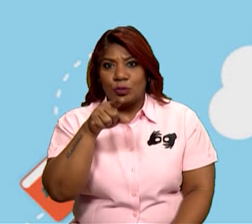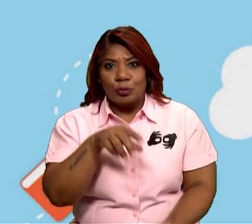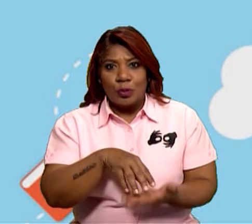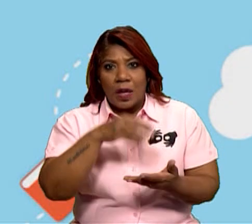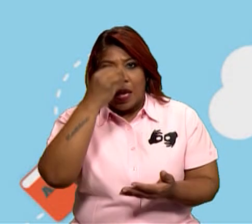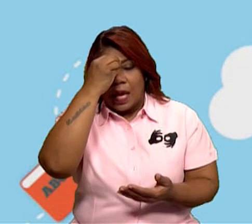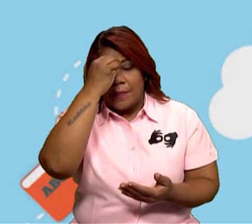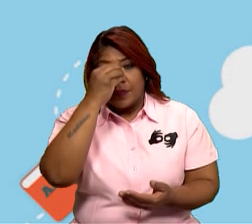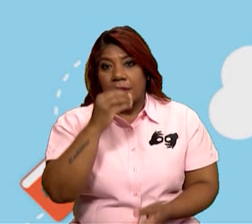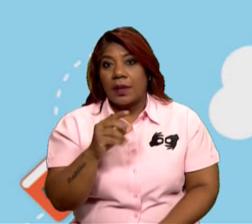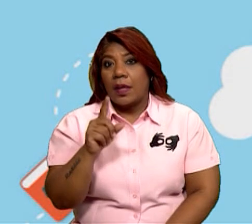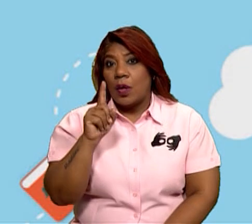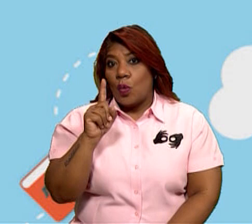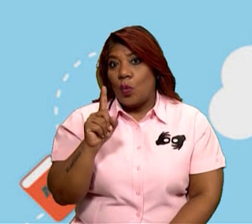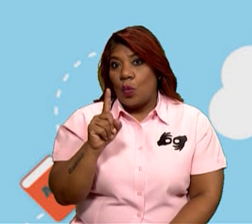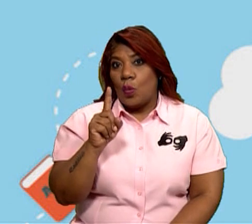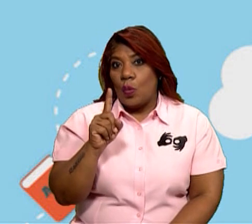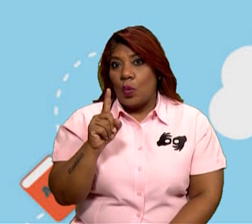célula? No, señor.